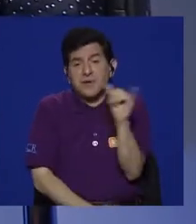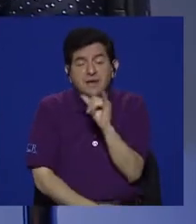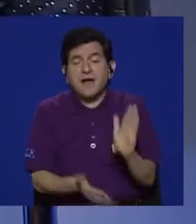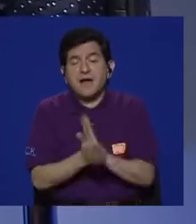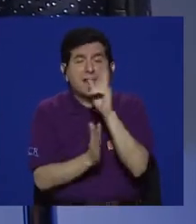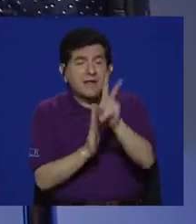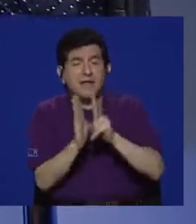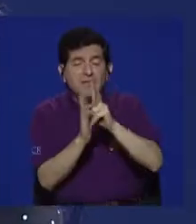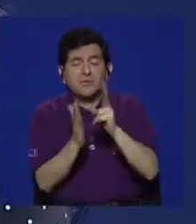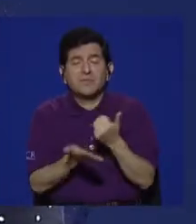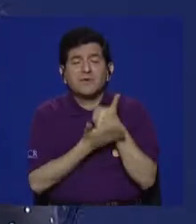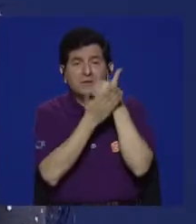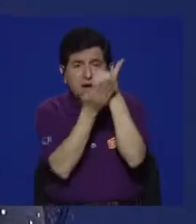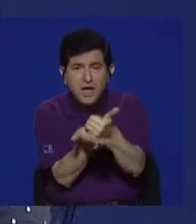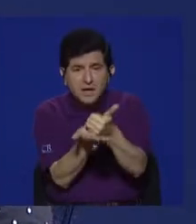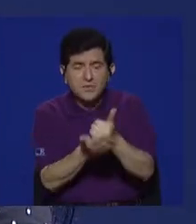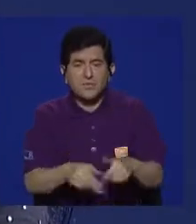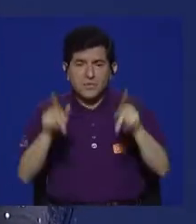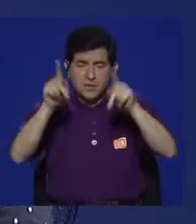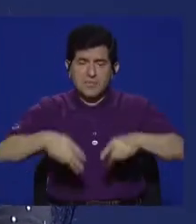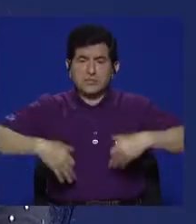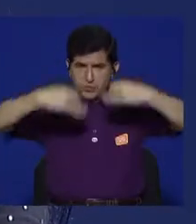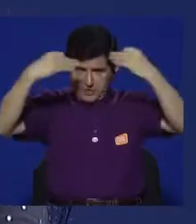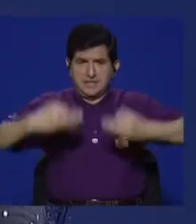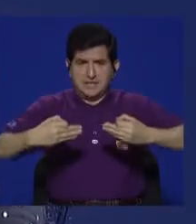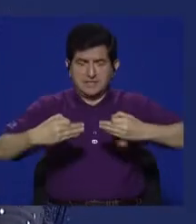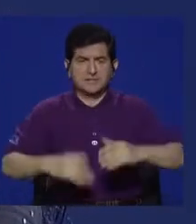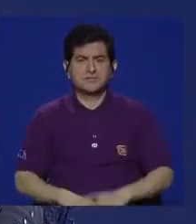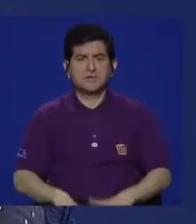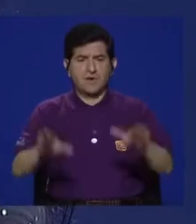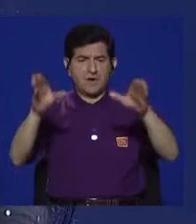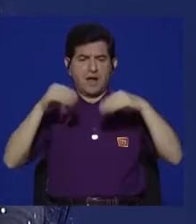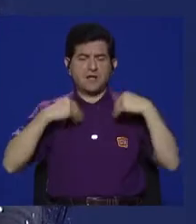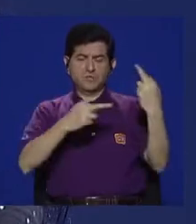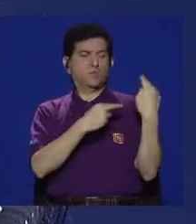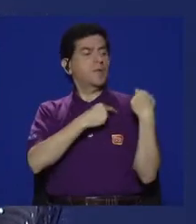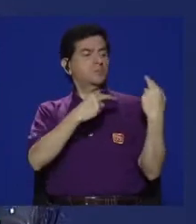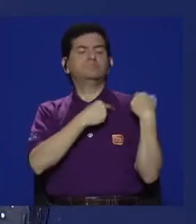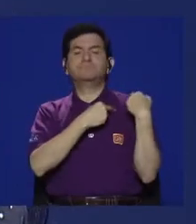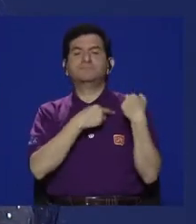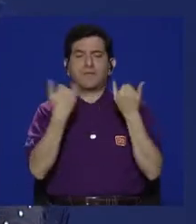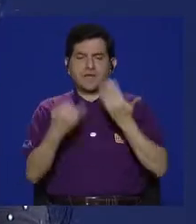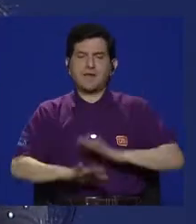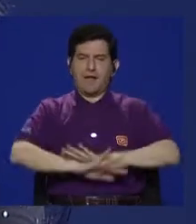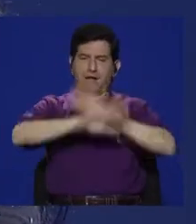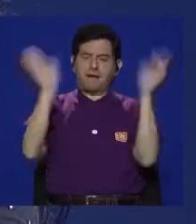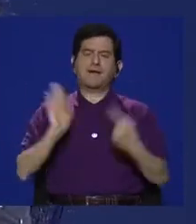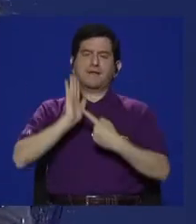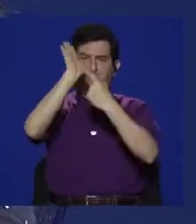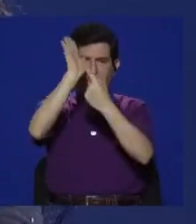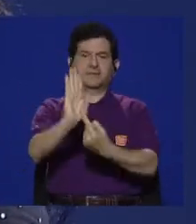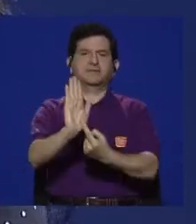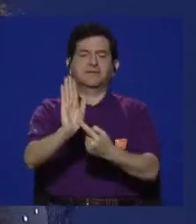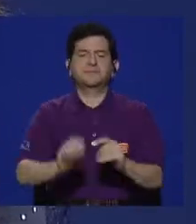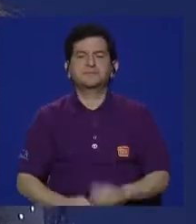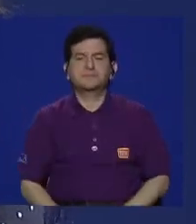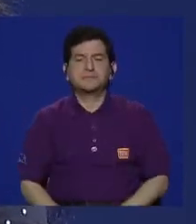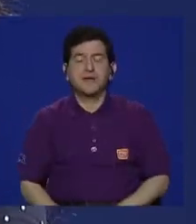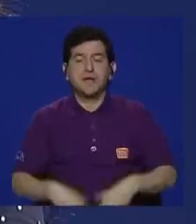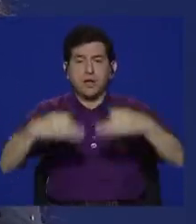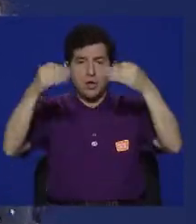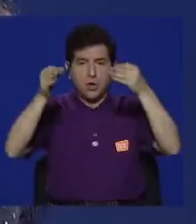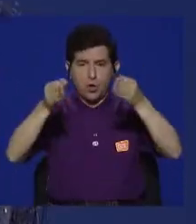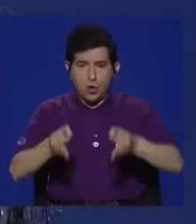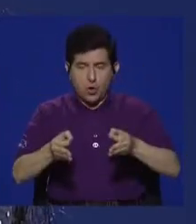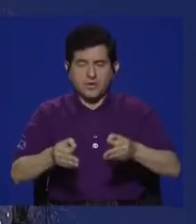que también el documental sirva para que tomadores de decisión asuman su responsabilidad, ya muy claramente señalada,